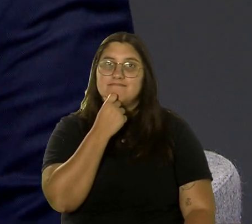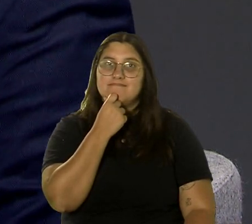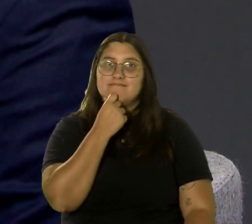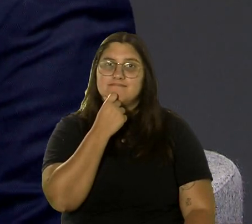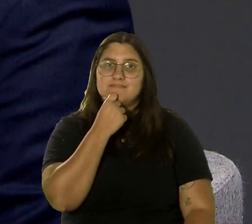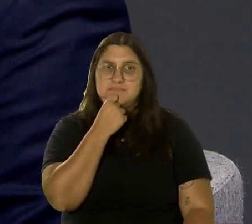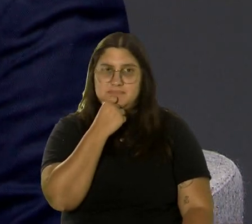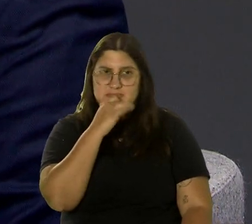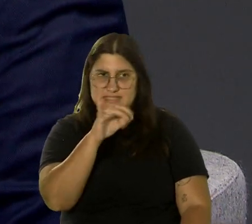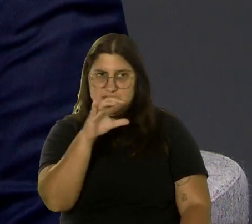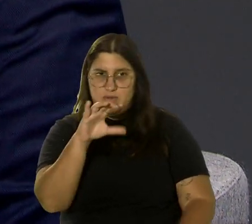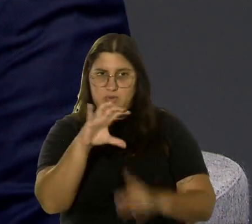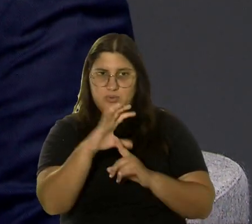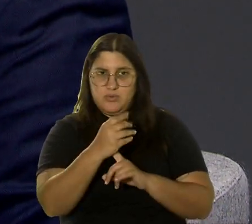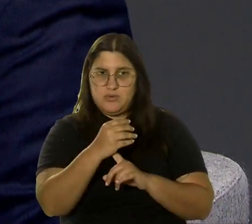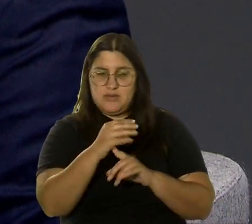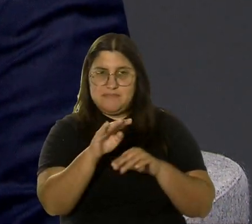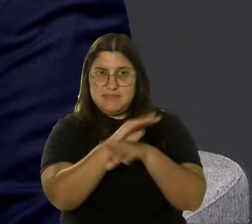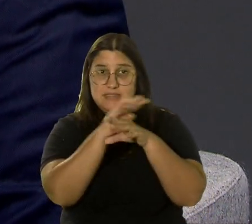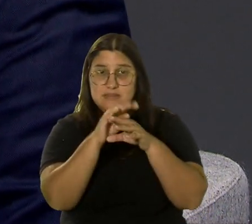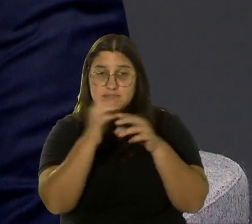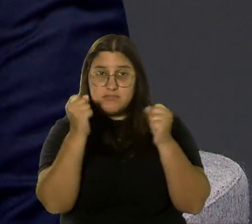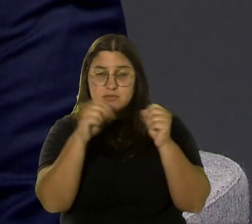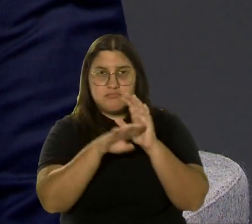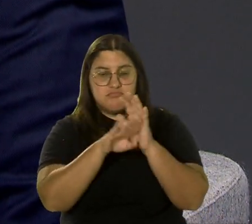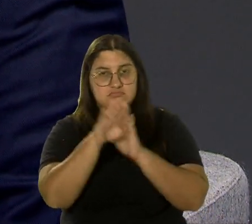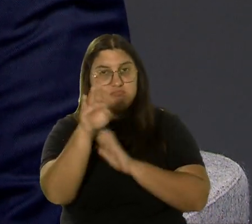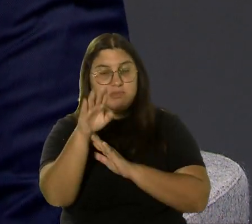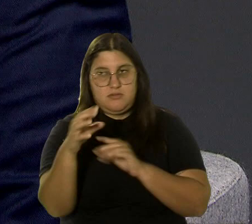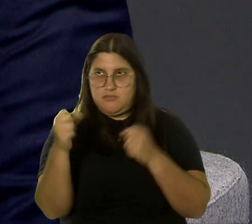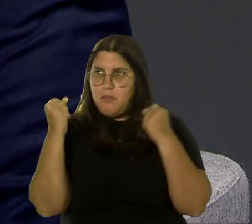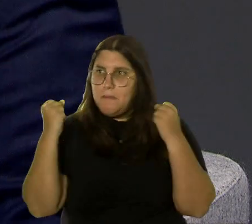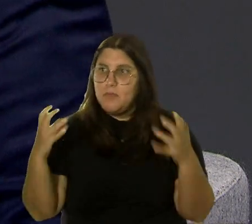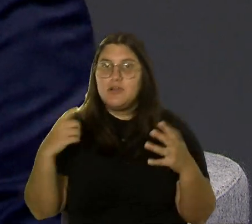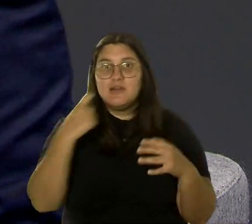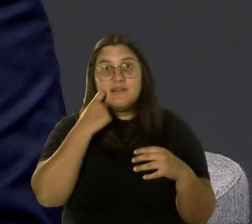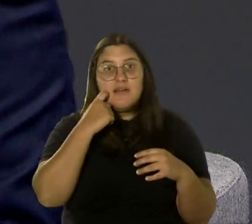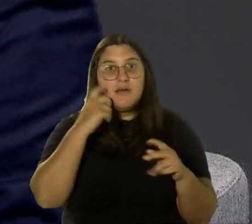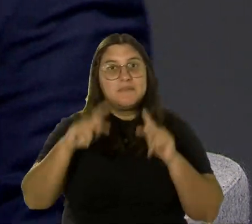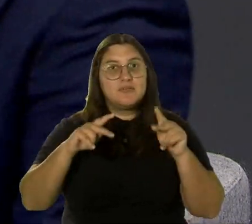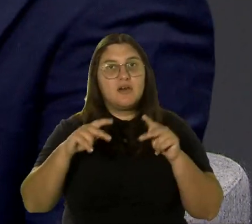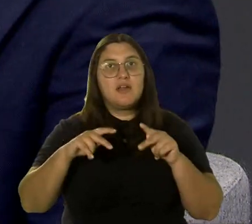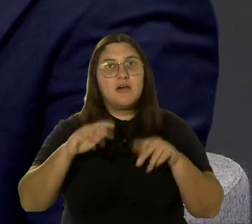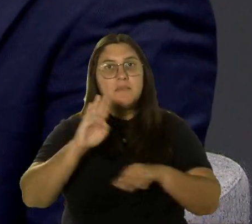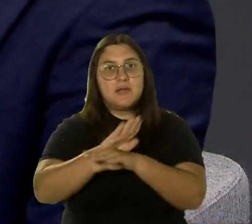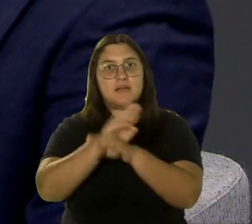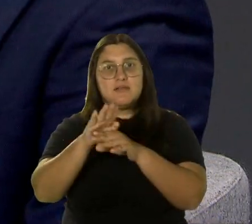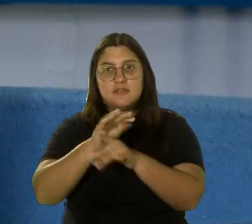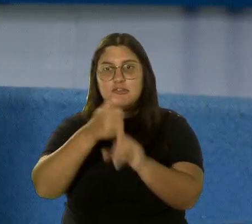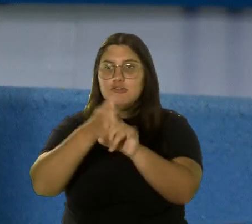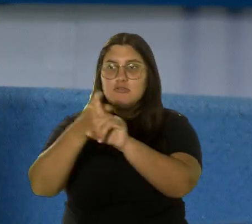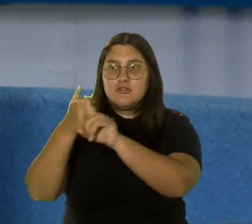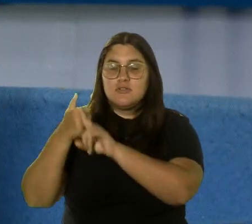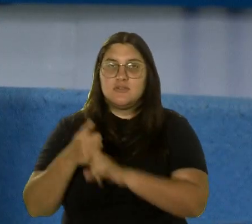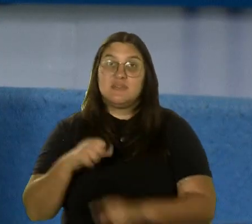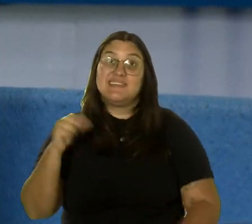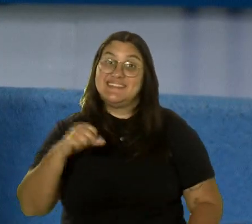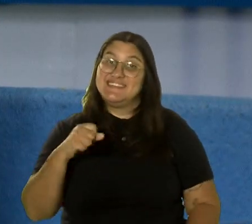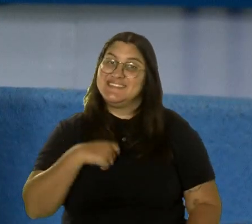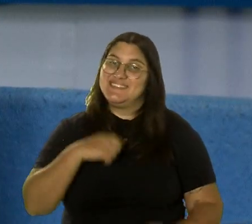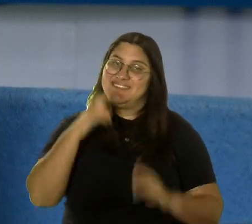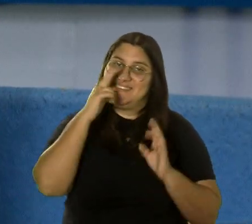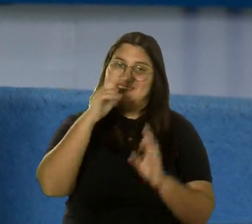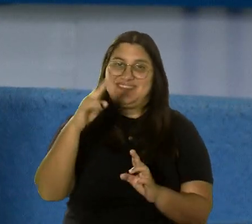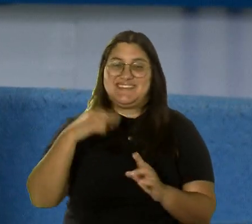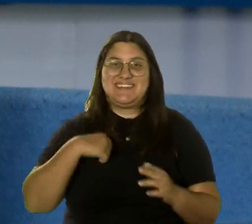¿Está levantándose esta cultura de emprendimiento en Puerto Rico? Porque hay muchas campañas y dicen que muchas personas que están levantando negocios propios. Eso es así, tengo el privilegio, ¿verdad?